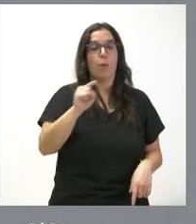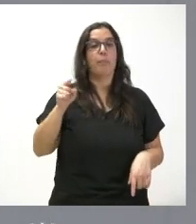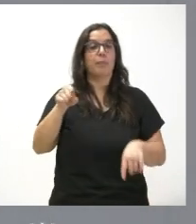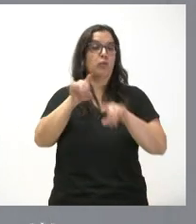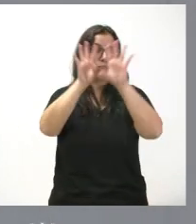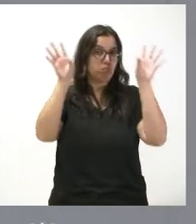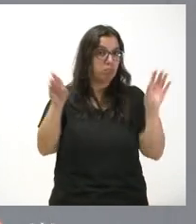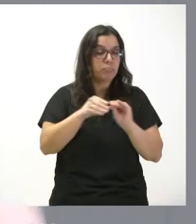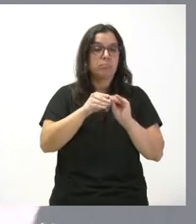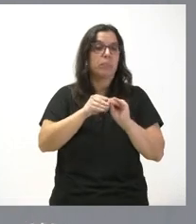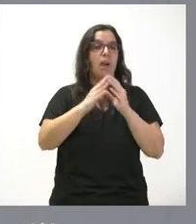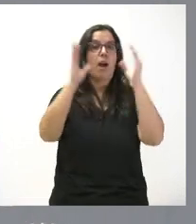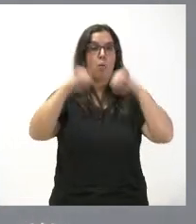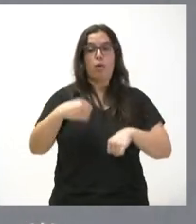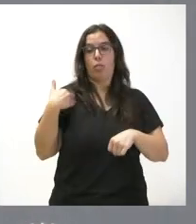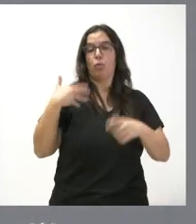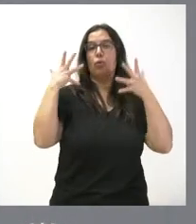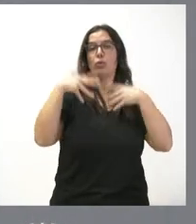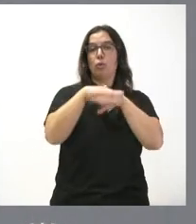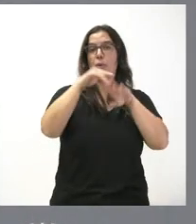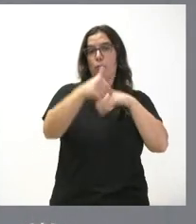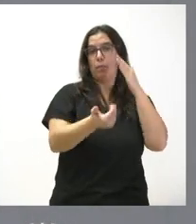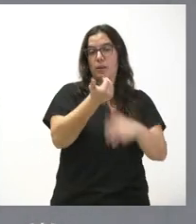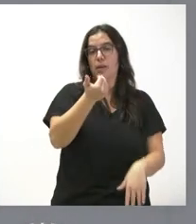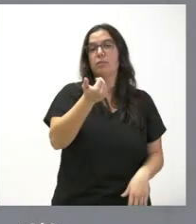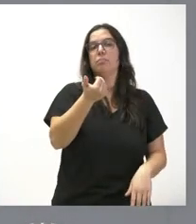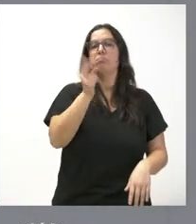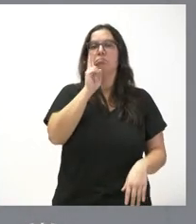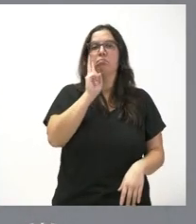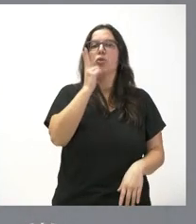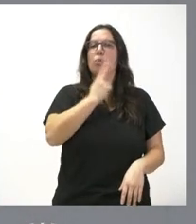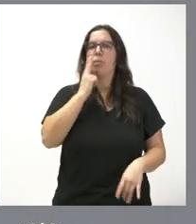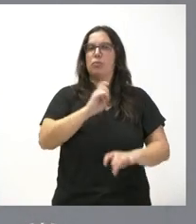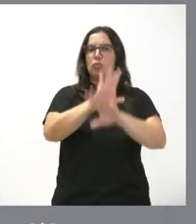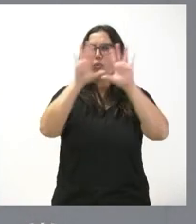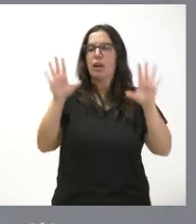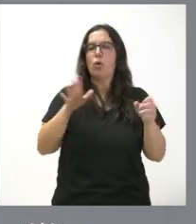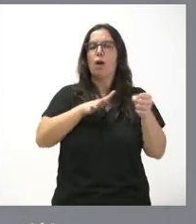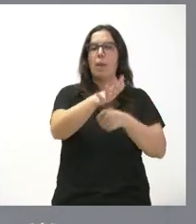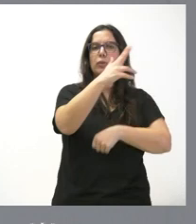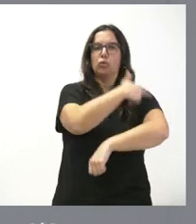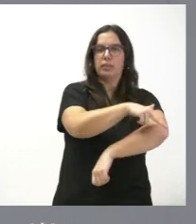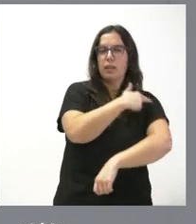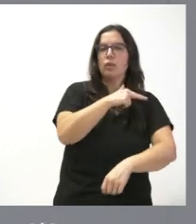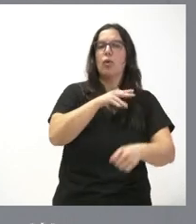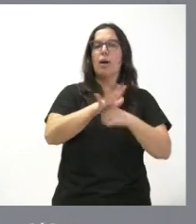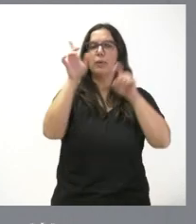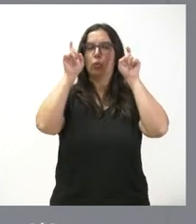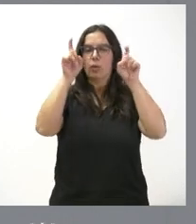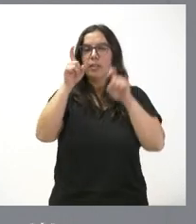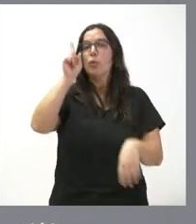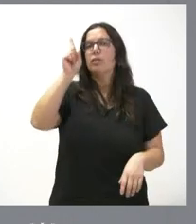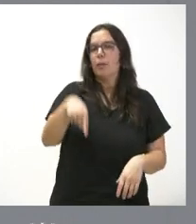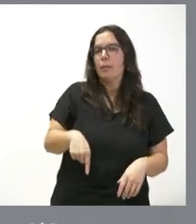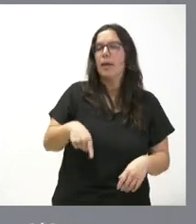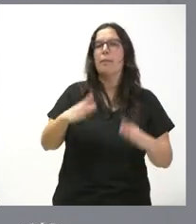fundamentalmente lo que son los acuerdos del Consejo de Gobierno de esta mañana, donde ven ustedes que hay un compromiso muy claro con el ámbito sanitario, con el ámbito educativo, pero también con